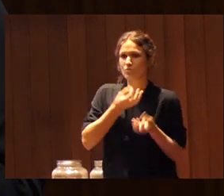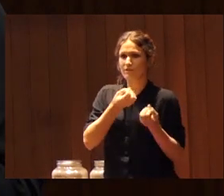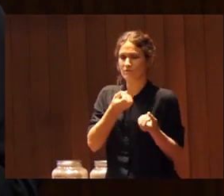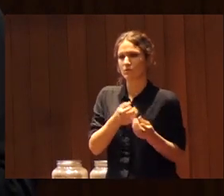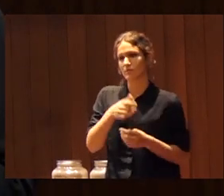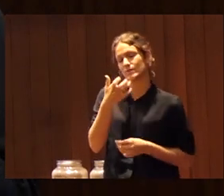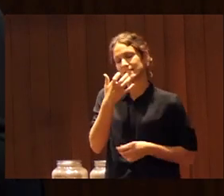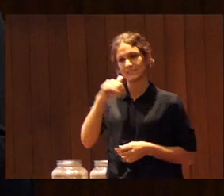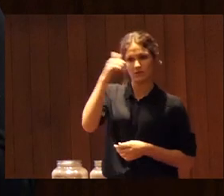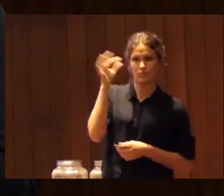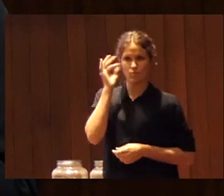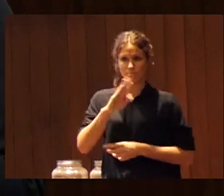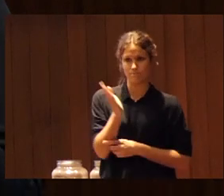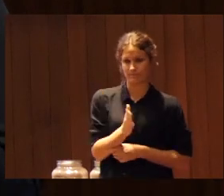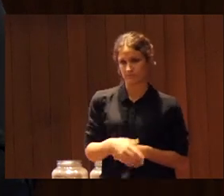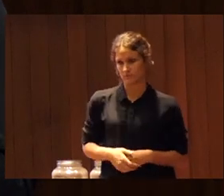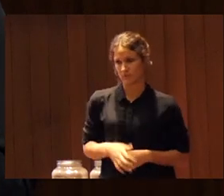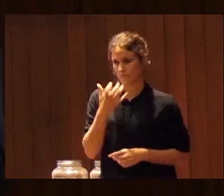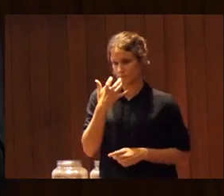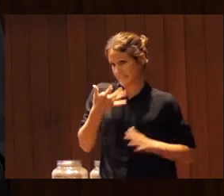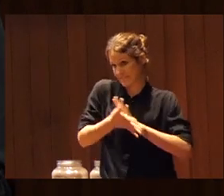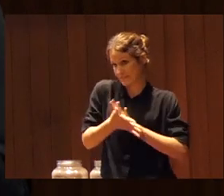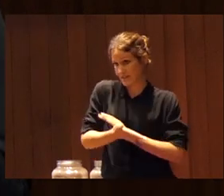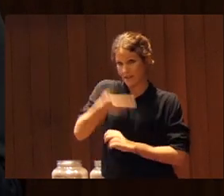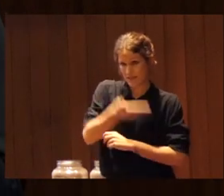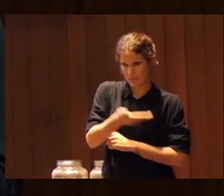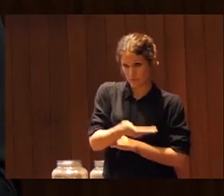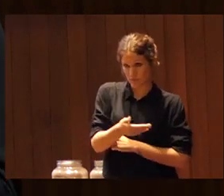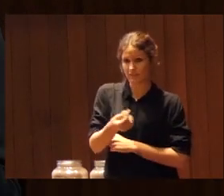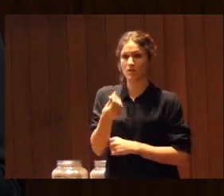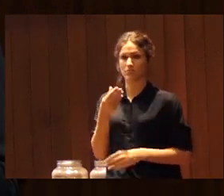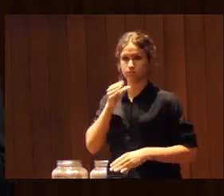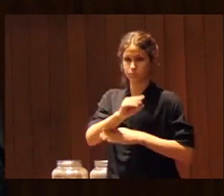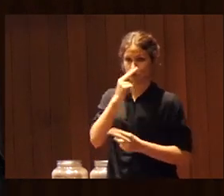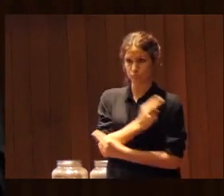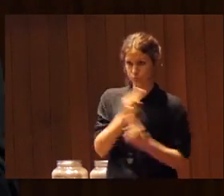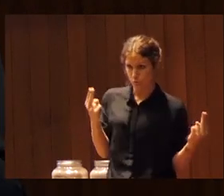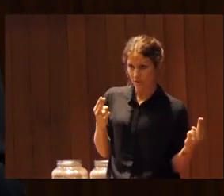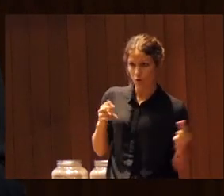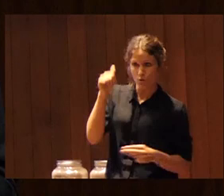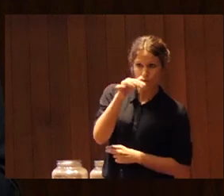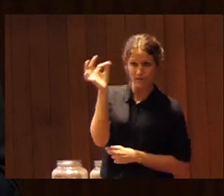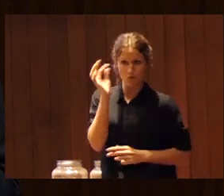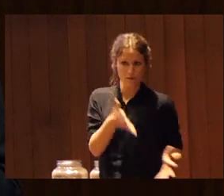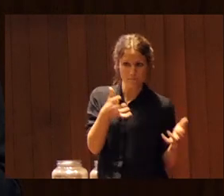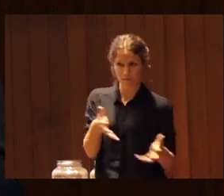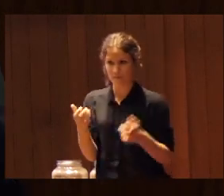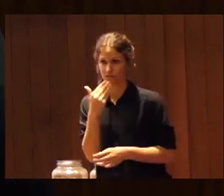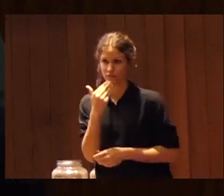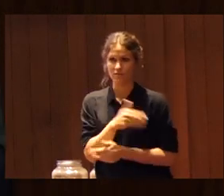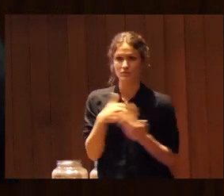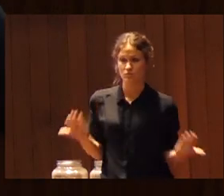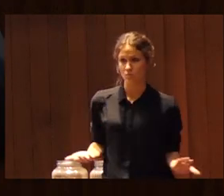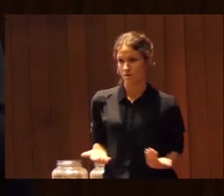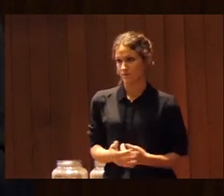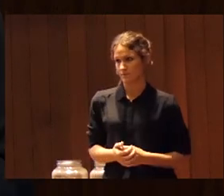género es decir de tener en cuenta cómo está afectando esa inversión con dinero público a mujeres y hombres en diferentes edades y es